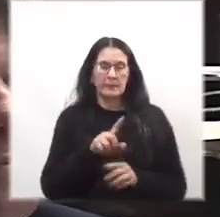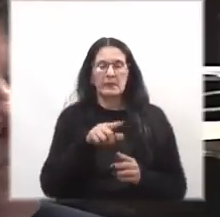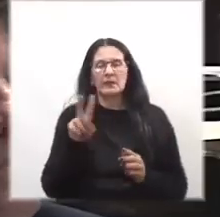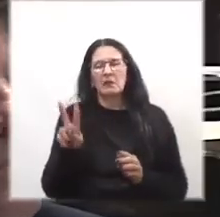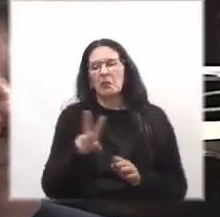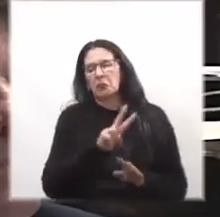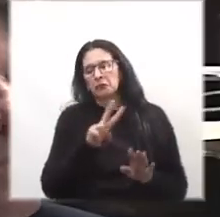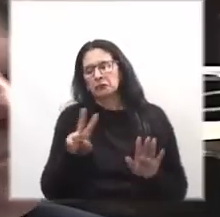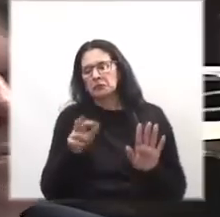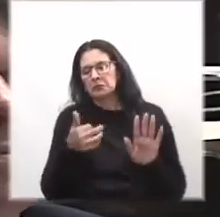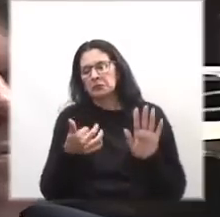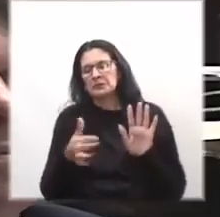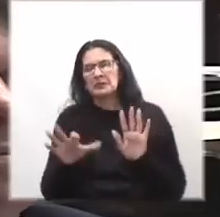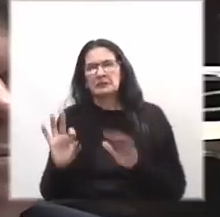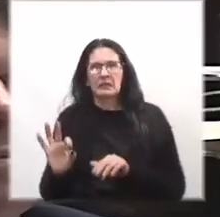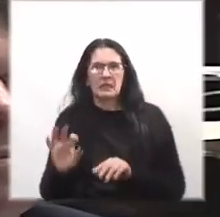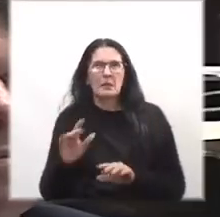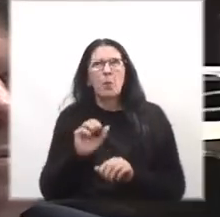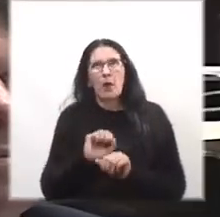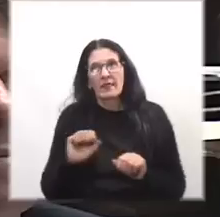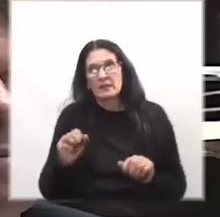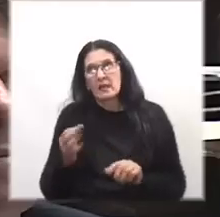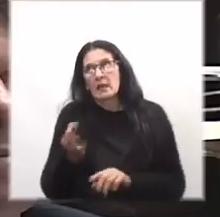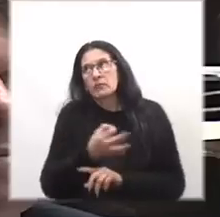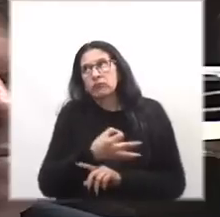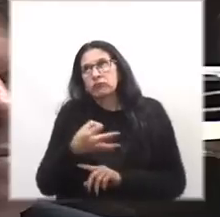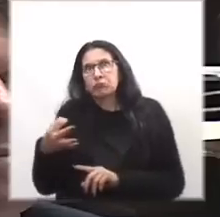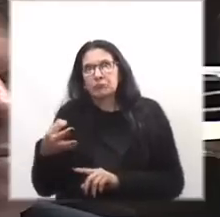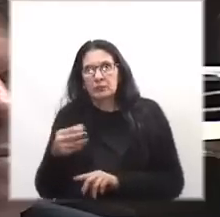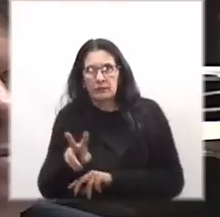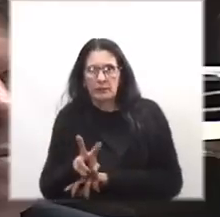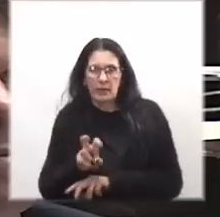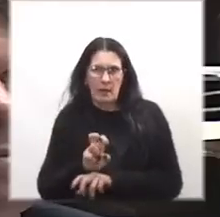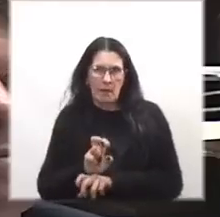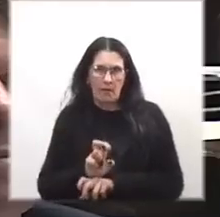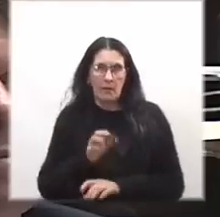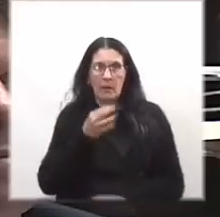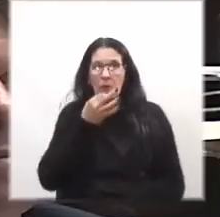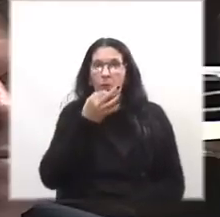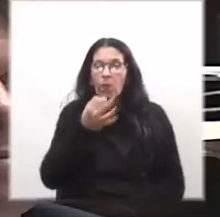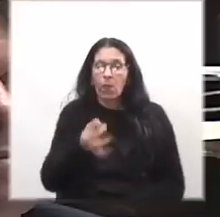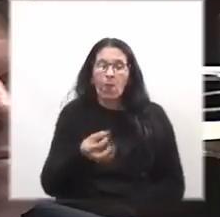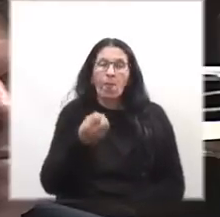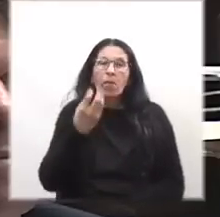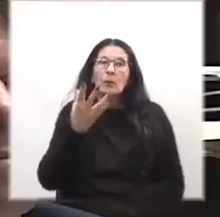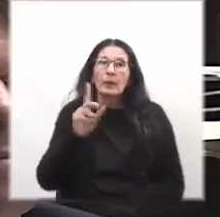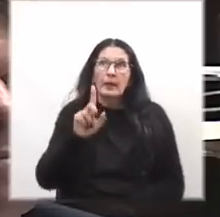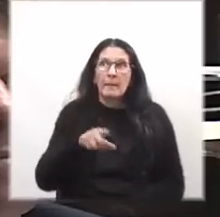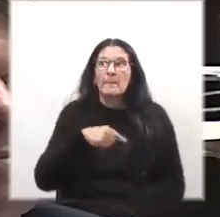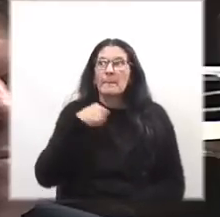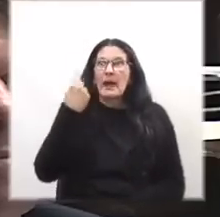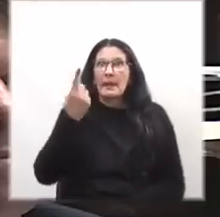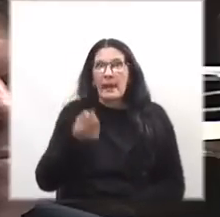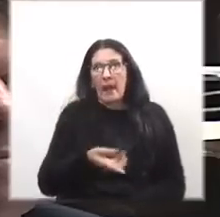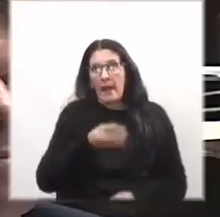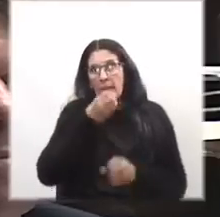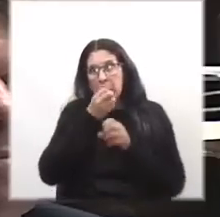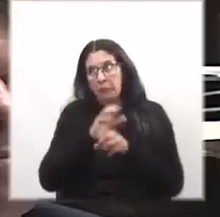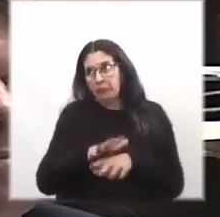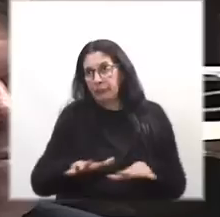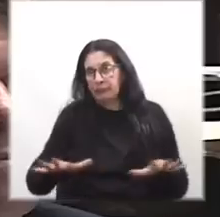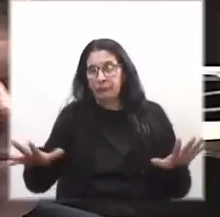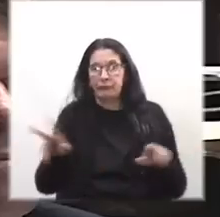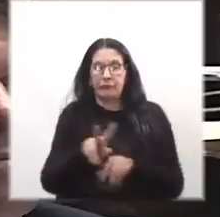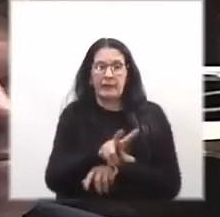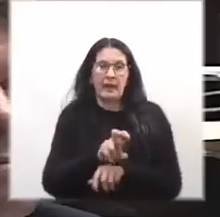vez 260 sean excelentes fiscales. Y lo digo porque mañana el sindicato de fiscalía va a sacar